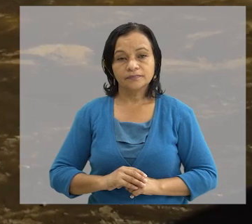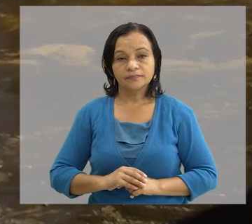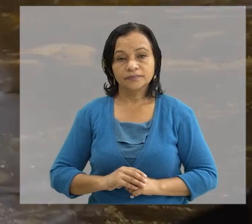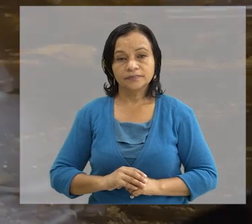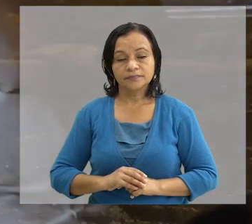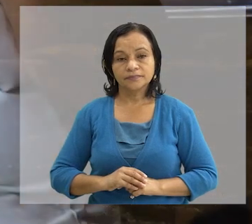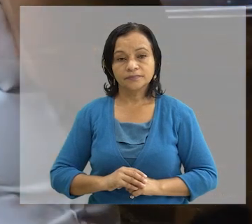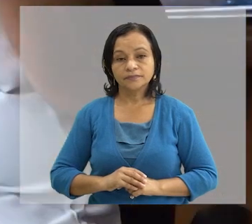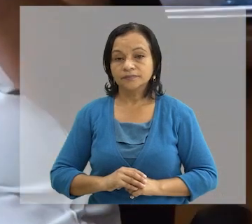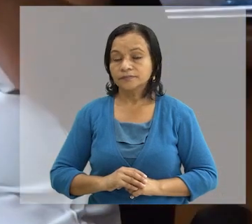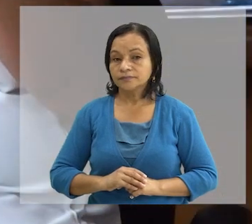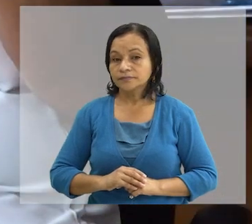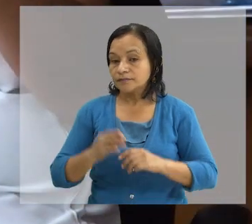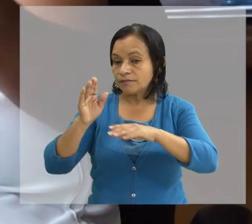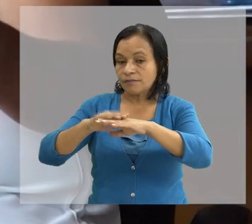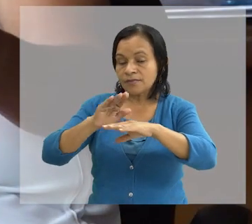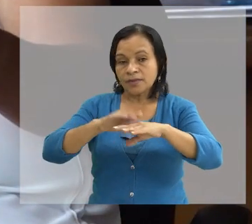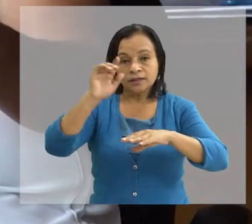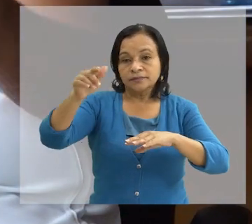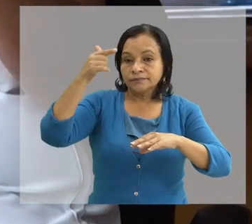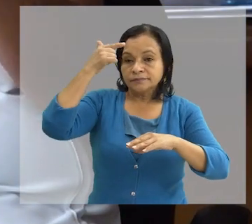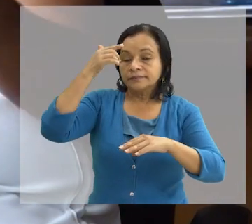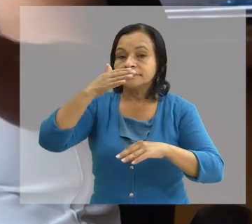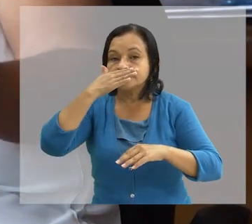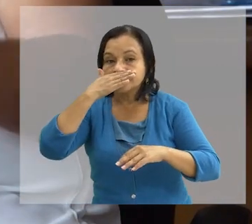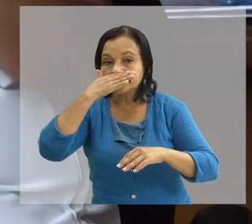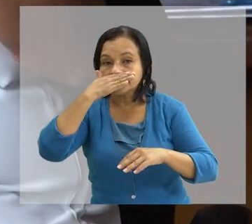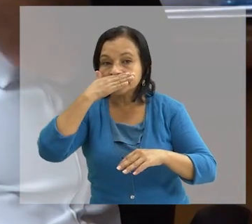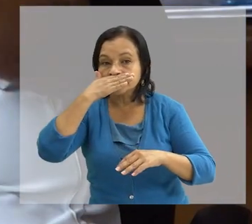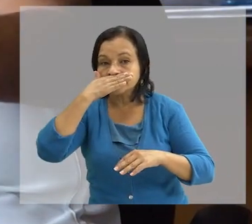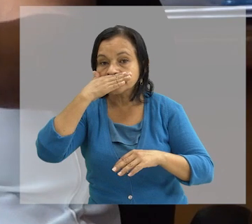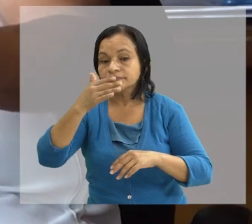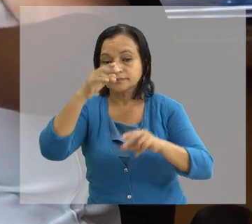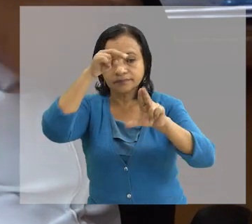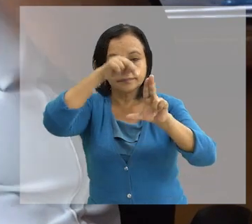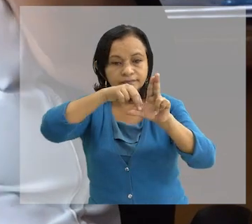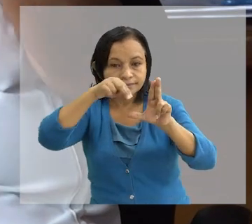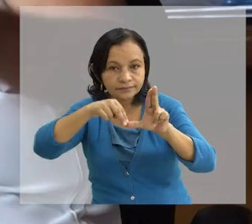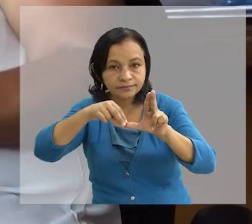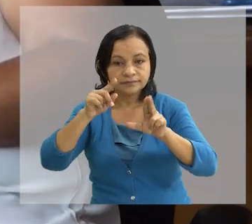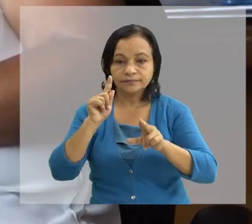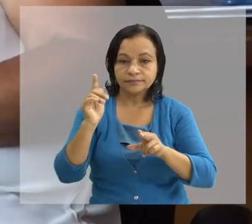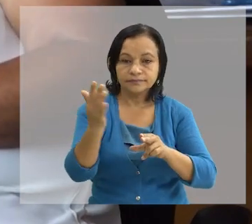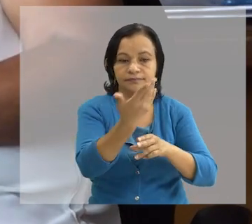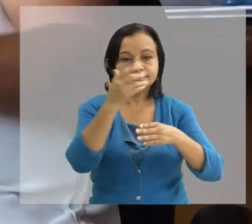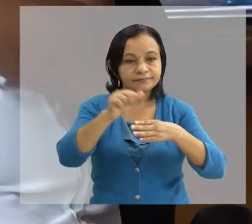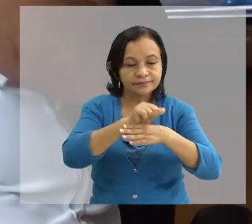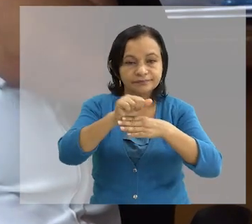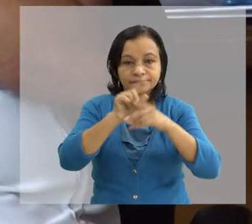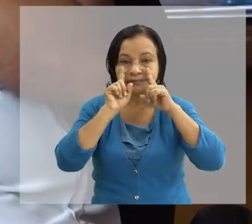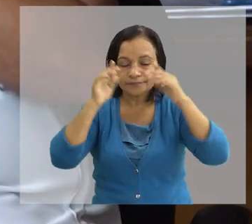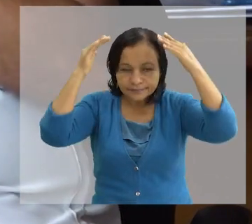Desde las orientaciones de nuestro gobierno Del Frente Sandinista A través de SINAPRED Y con todos los ejercicios